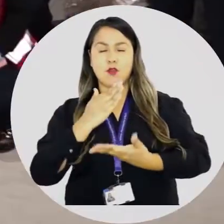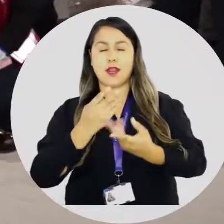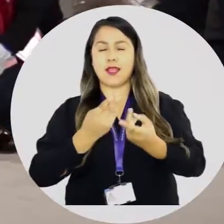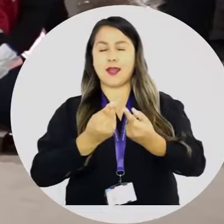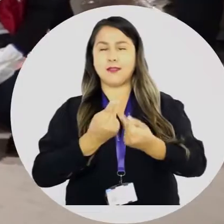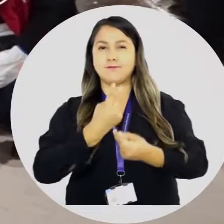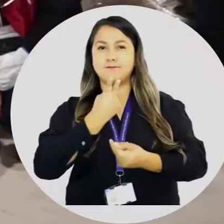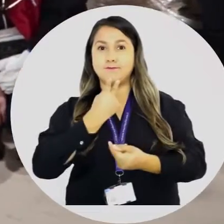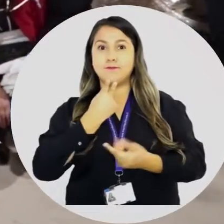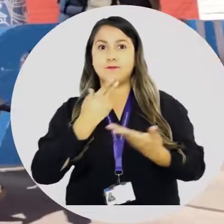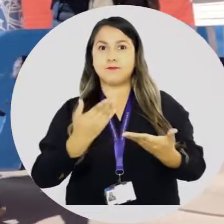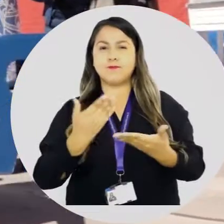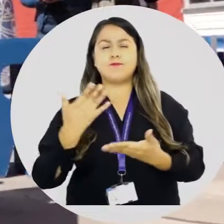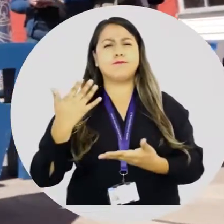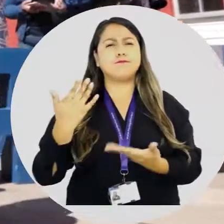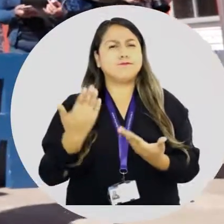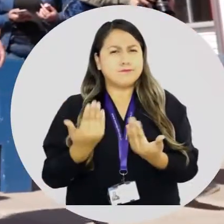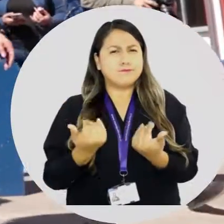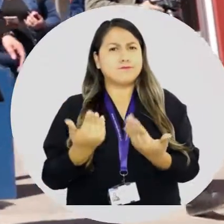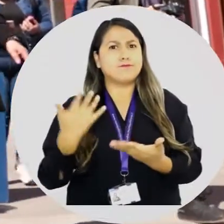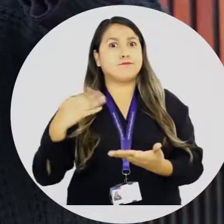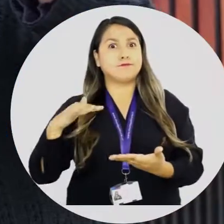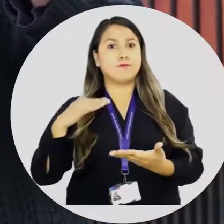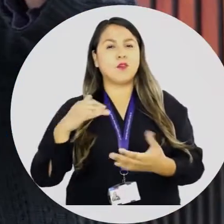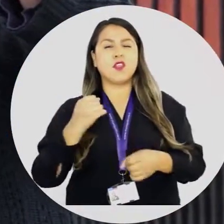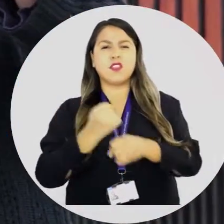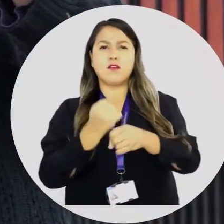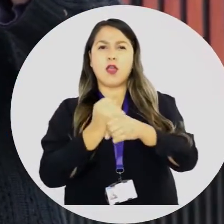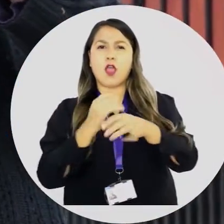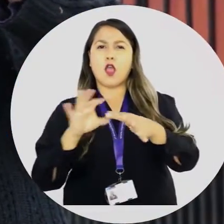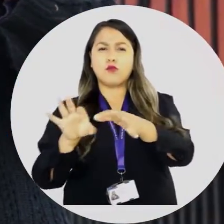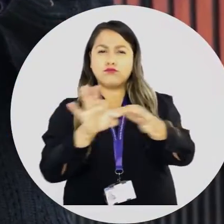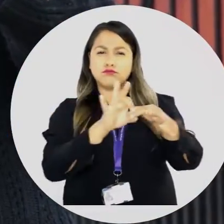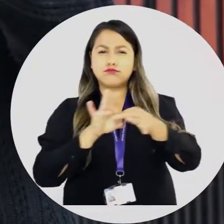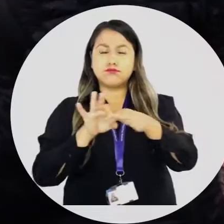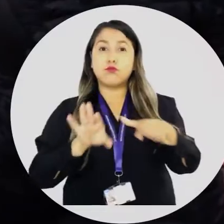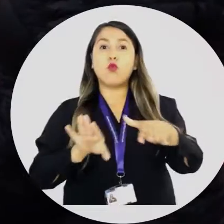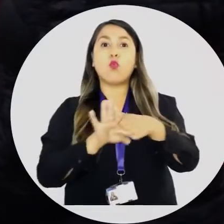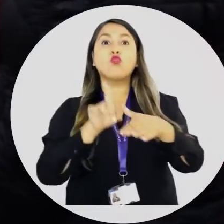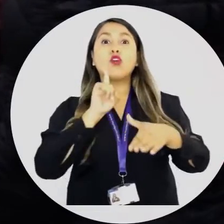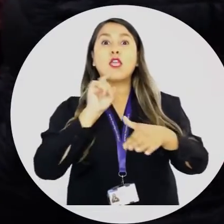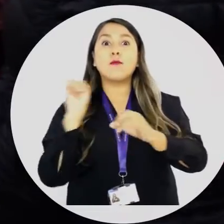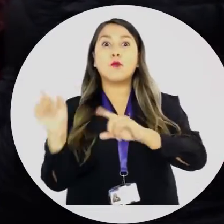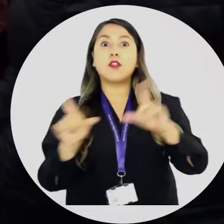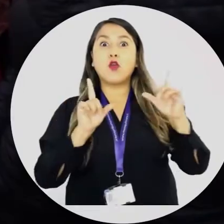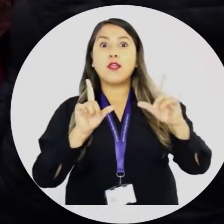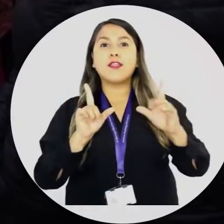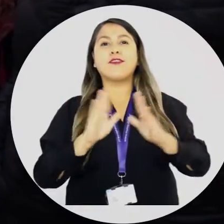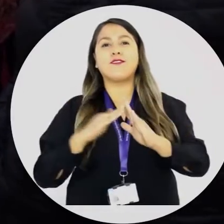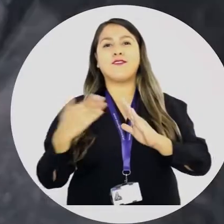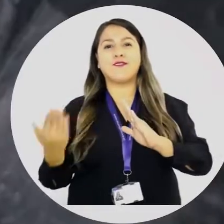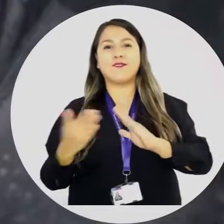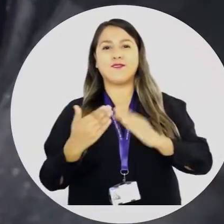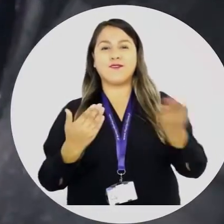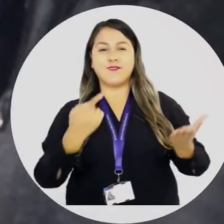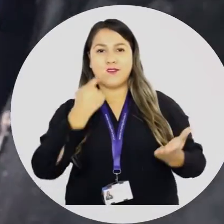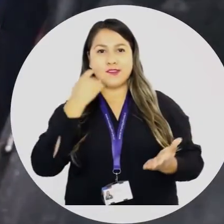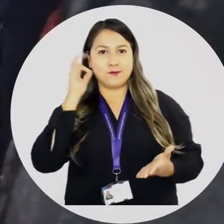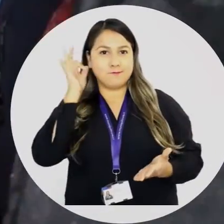nuestra calidad de vida es necesario trabajar de la mano de los reales protagonistas, nuestras vecinas y vecinos.